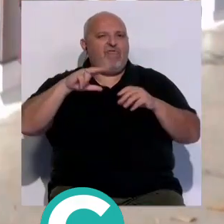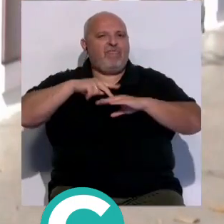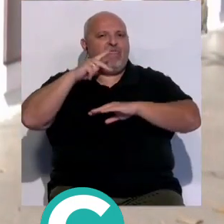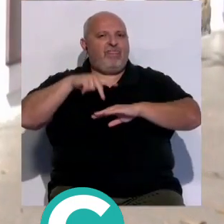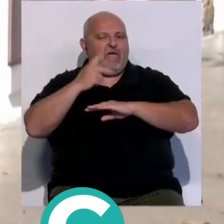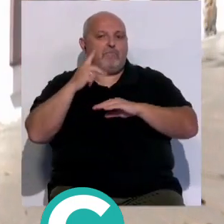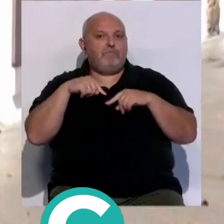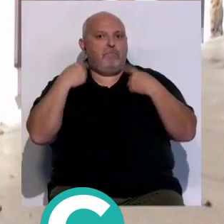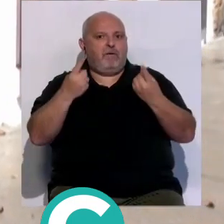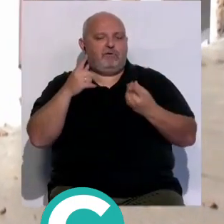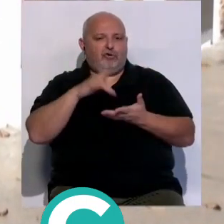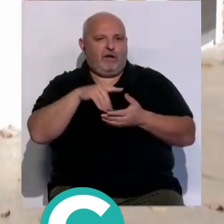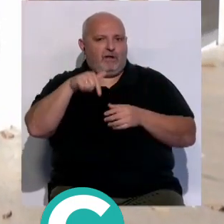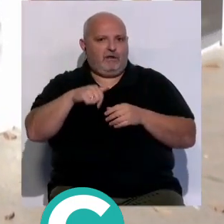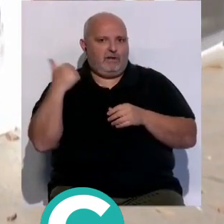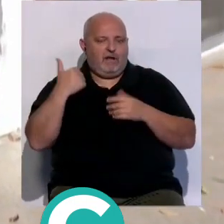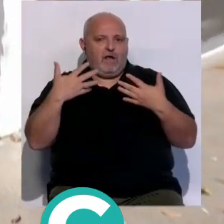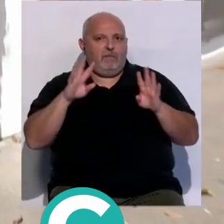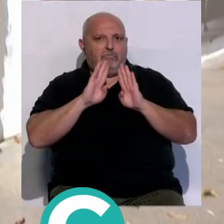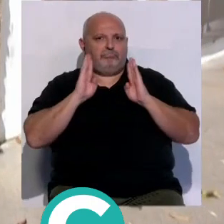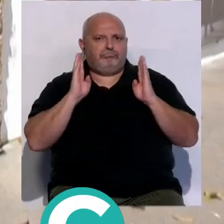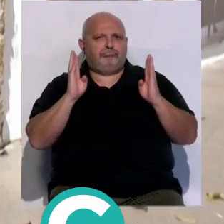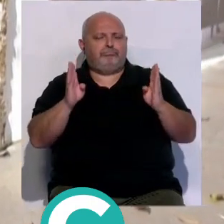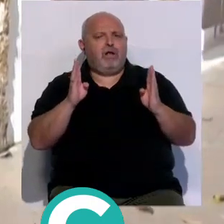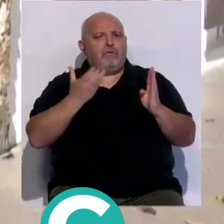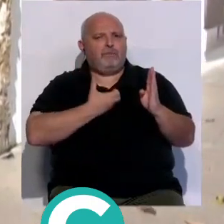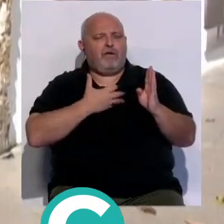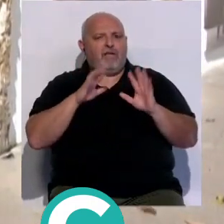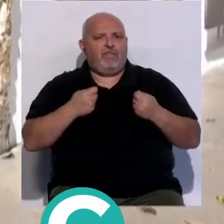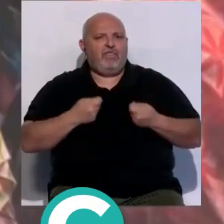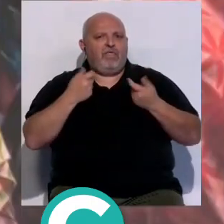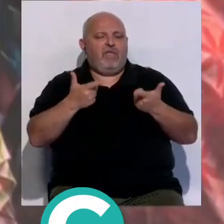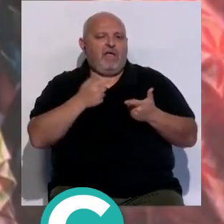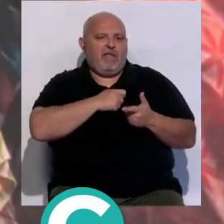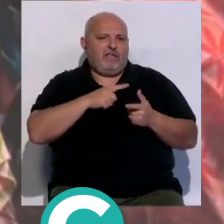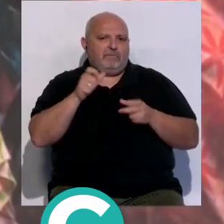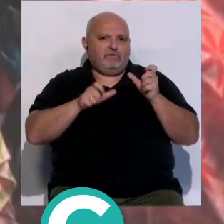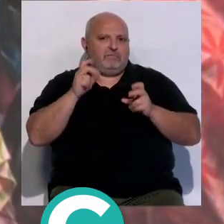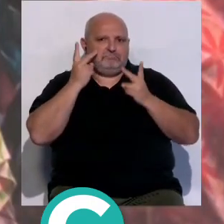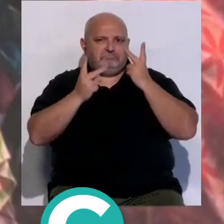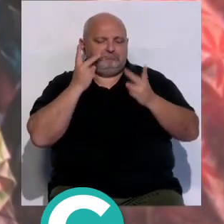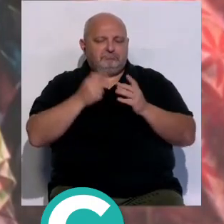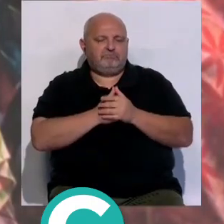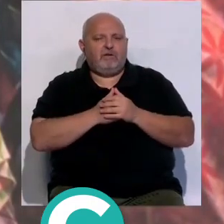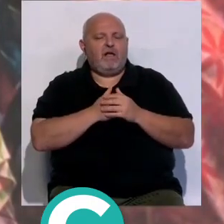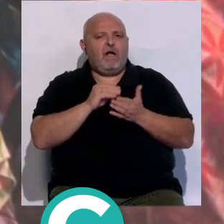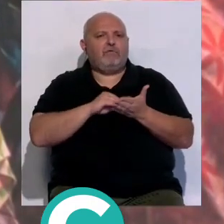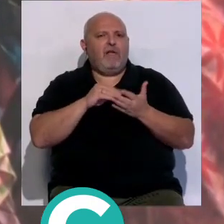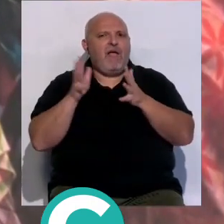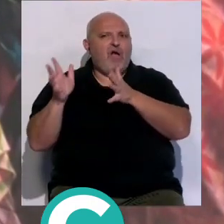la luz por primera vez en esta galería al aire libre que ofrece el ayuntamiento de la ciudad a gaditanos y visitantes los autores